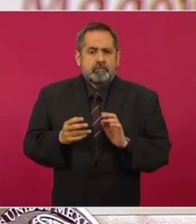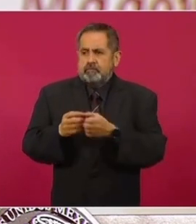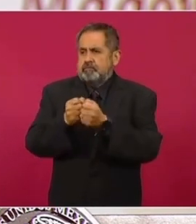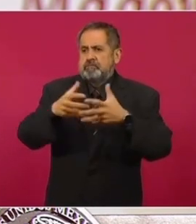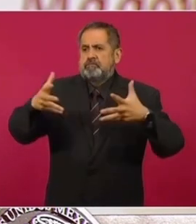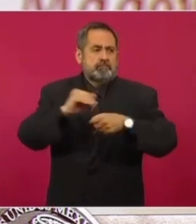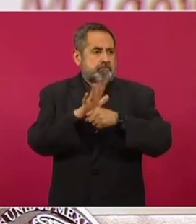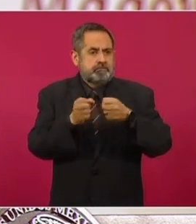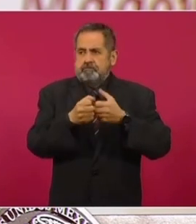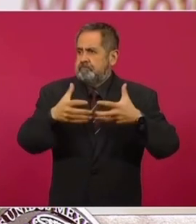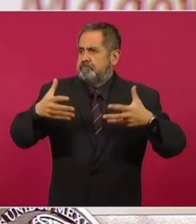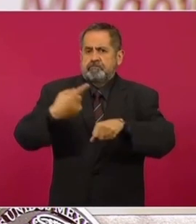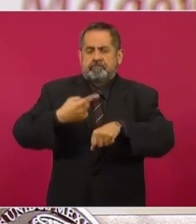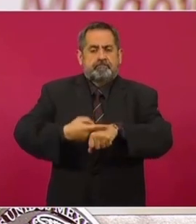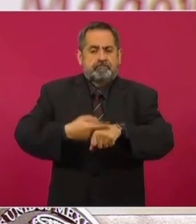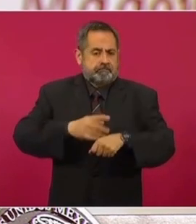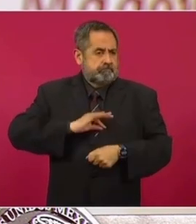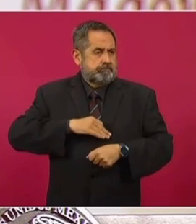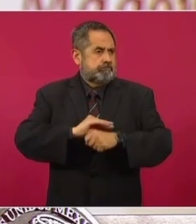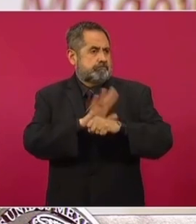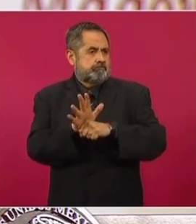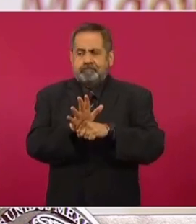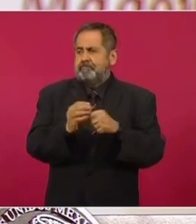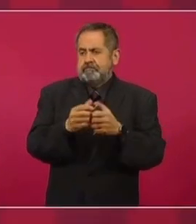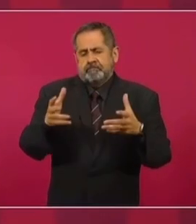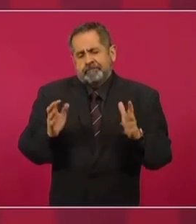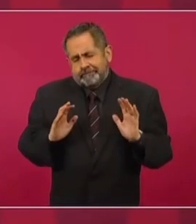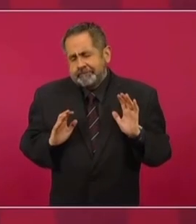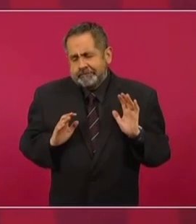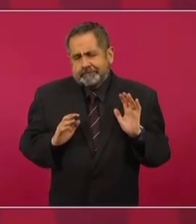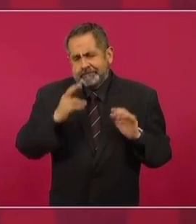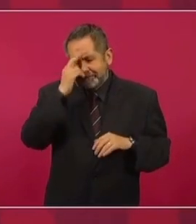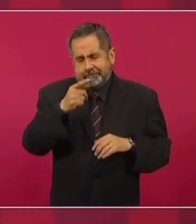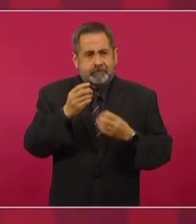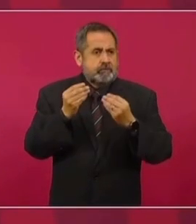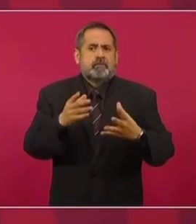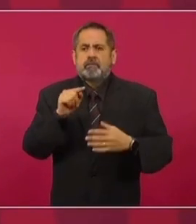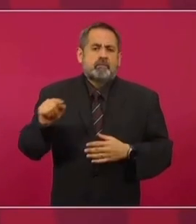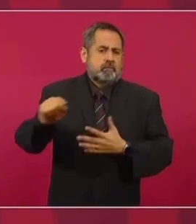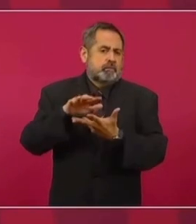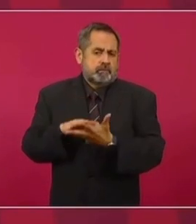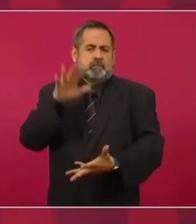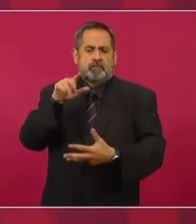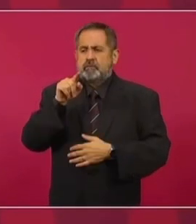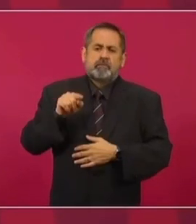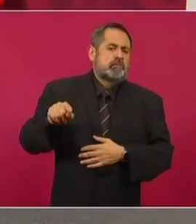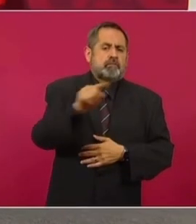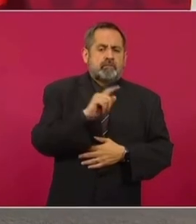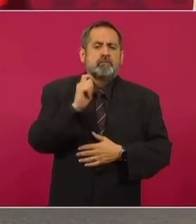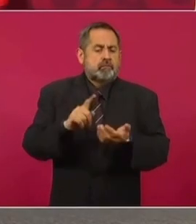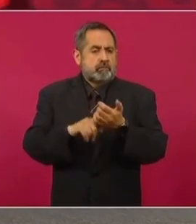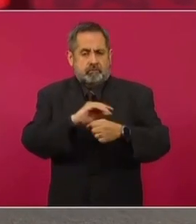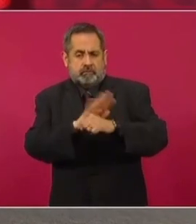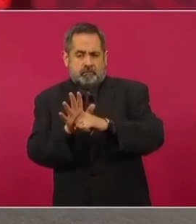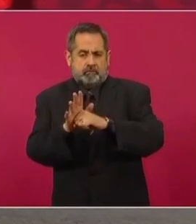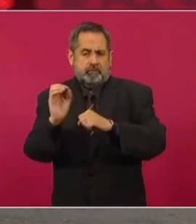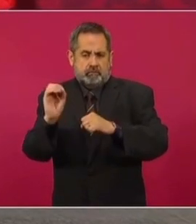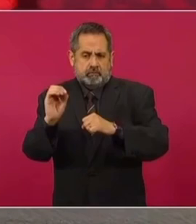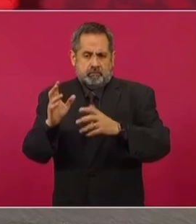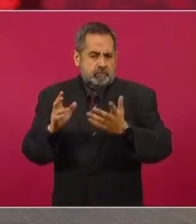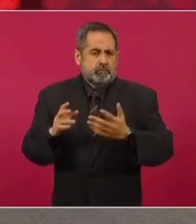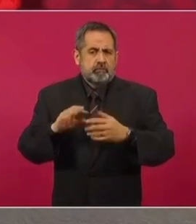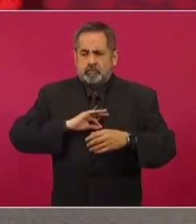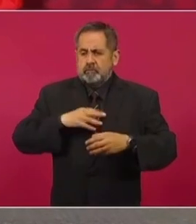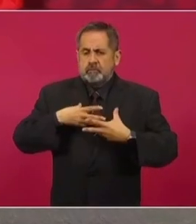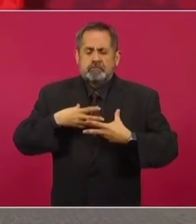esconder en el cuanto al número de casos de COVID. Muchos de ellos, la mayoría de ellos, de la variante óvnica,